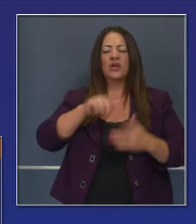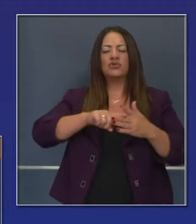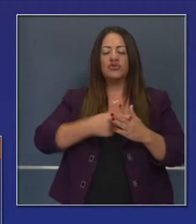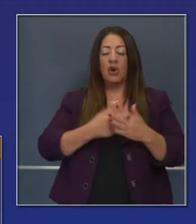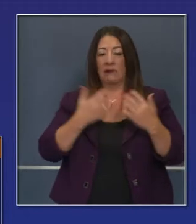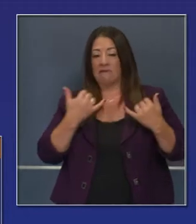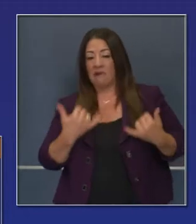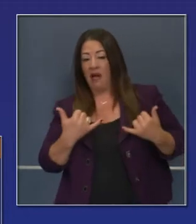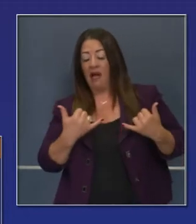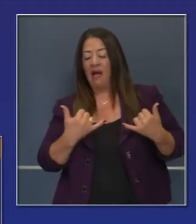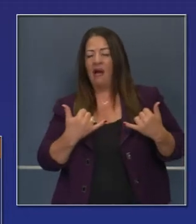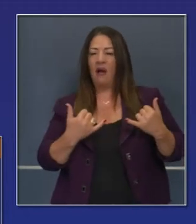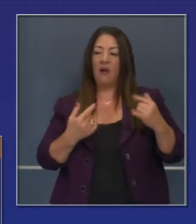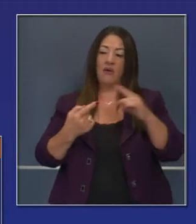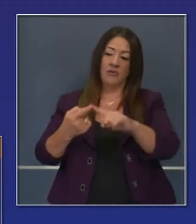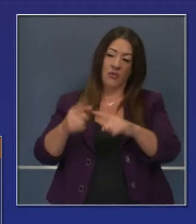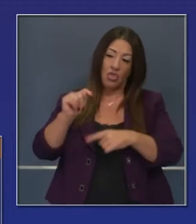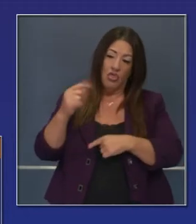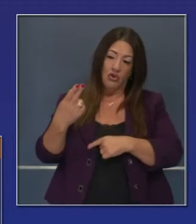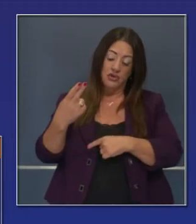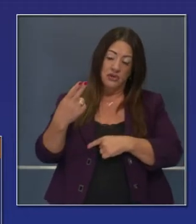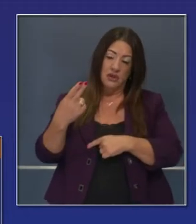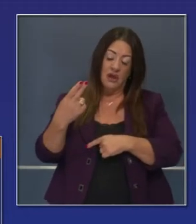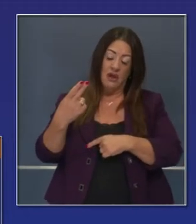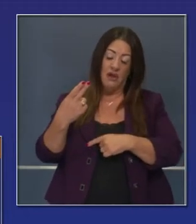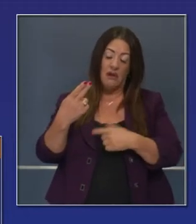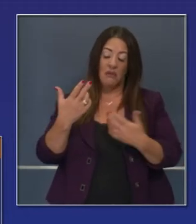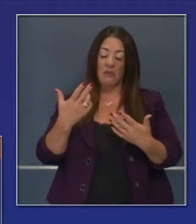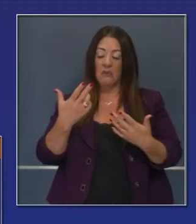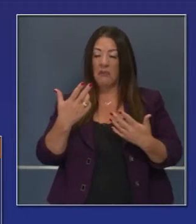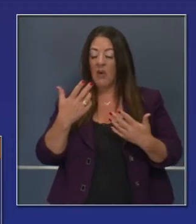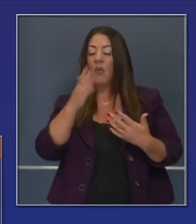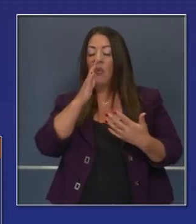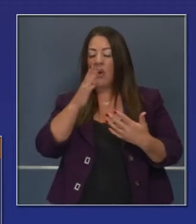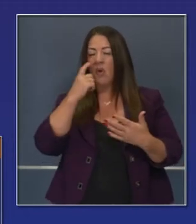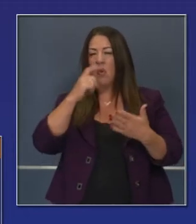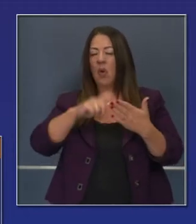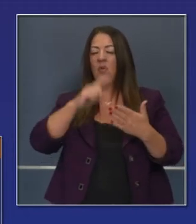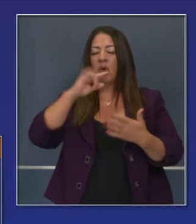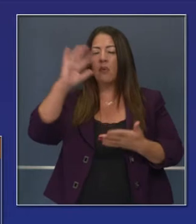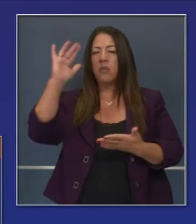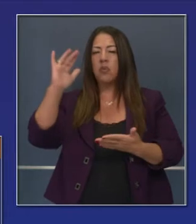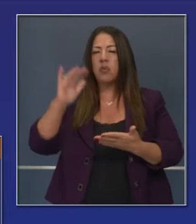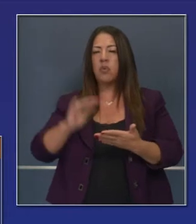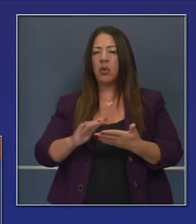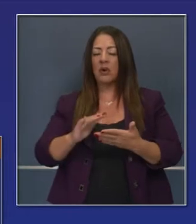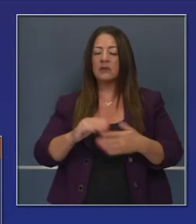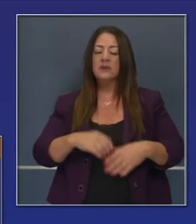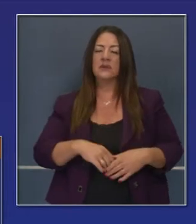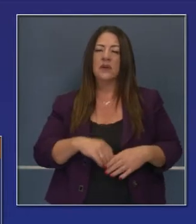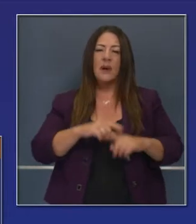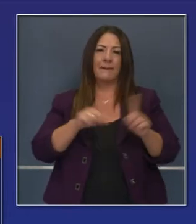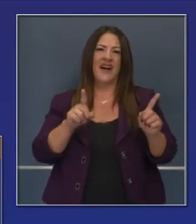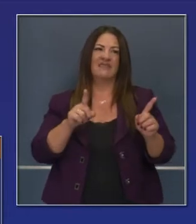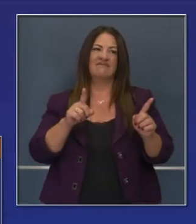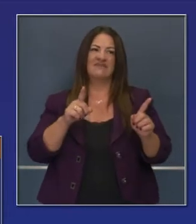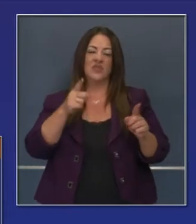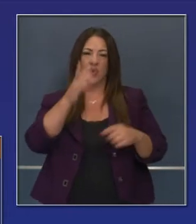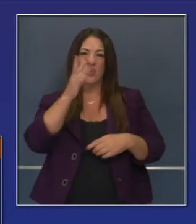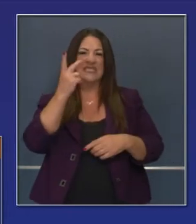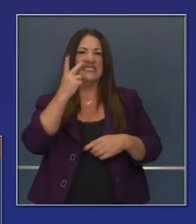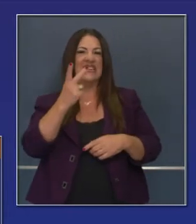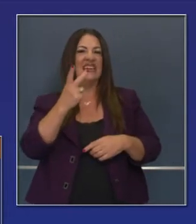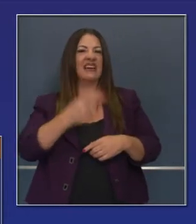con una reducción de los vientos entre ahora y el jueves. Pero los eventos de viento más fuertes creemos